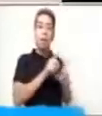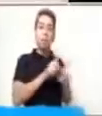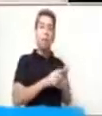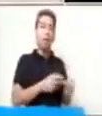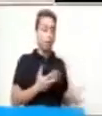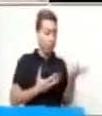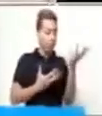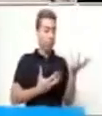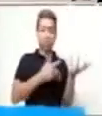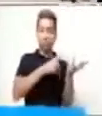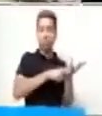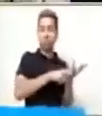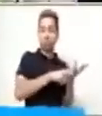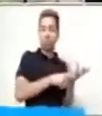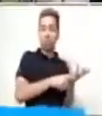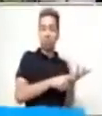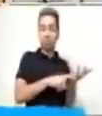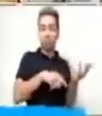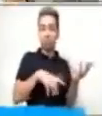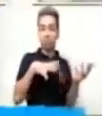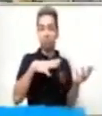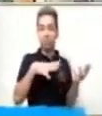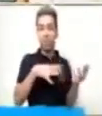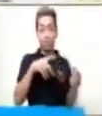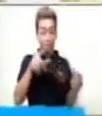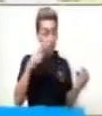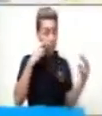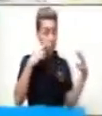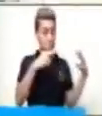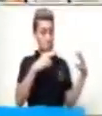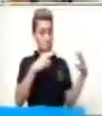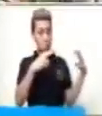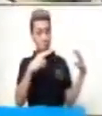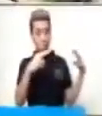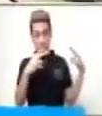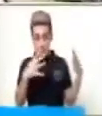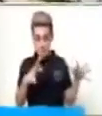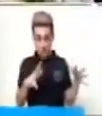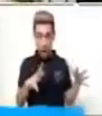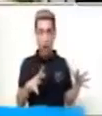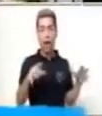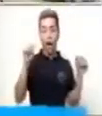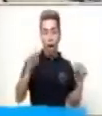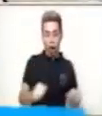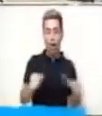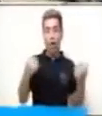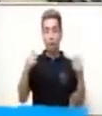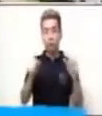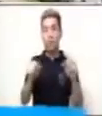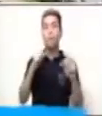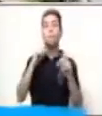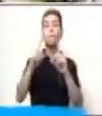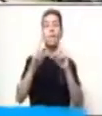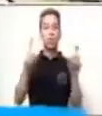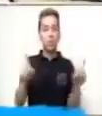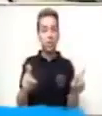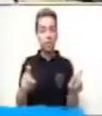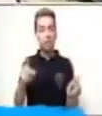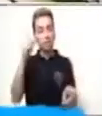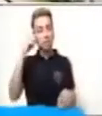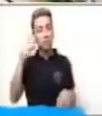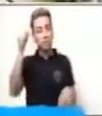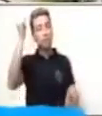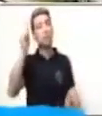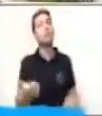que has observado detenidamente esta imagen, preguntaremos lo que la adivinanza necesita que